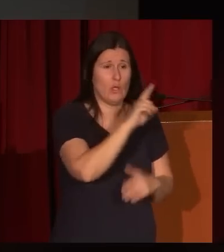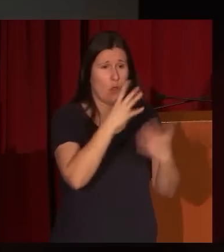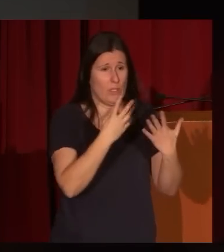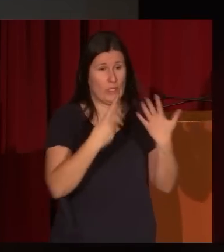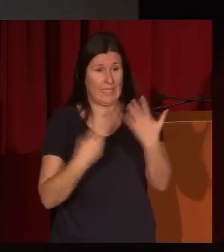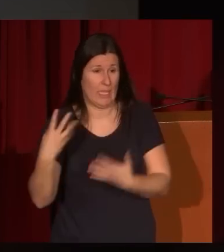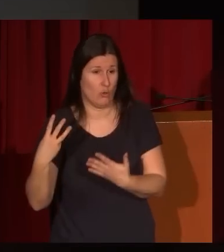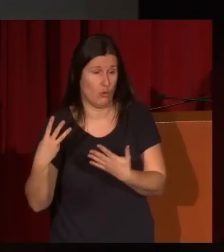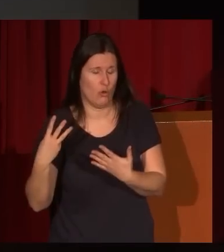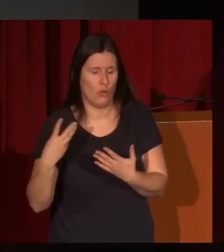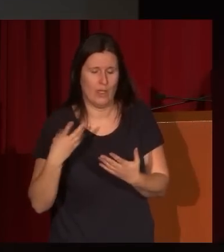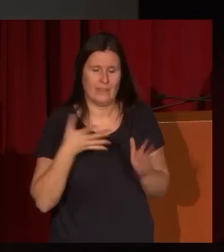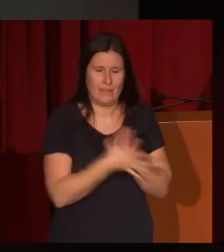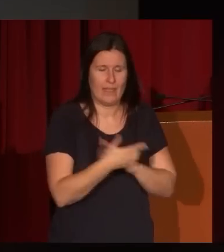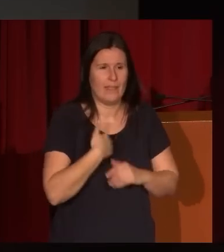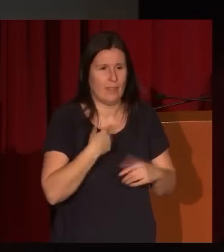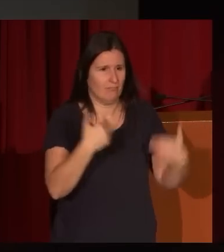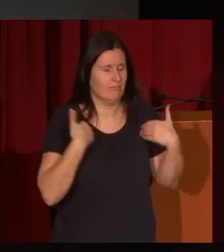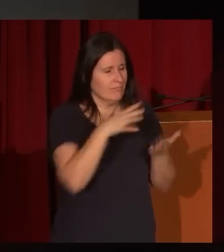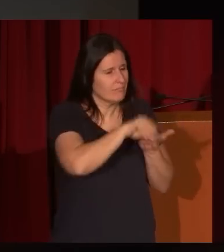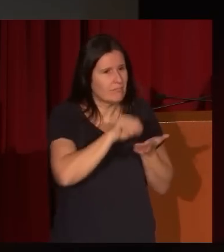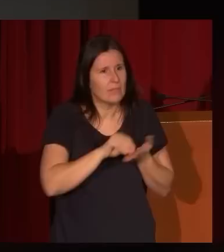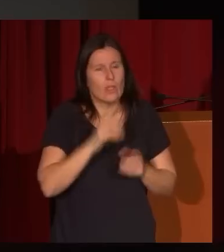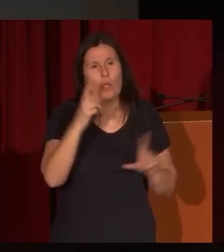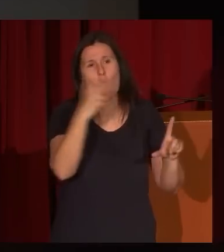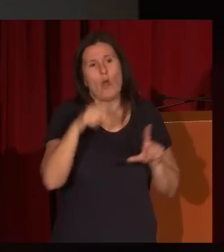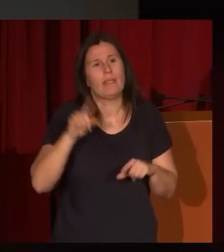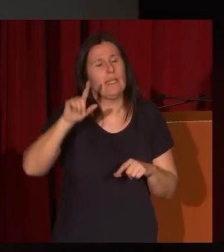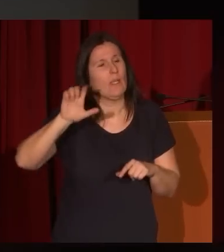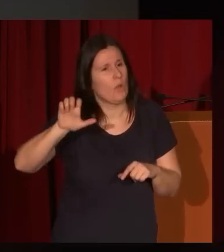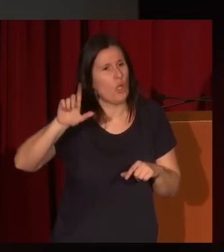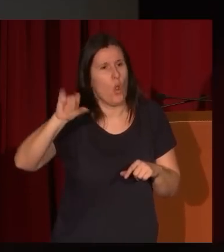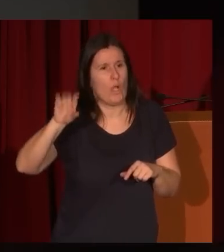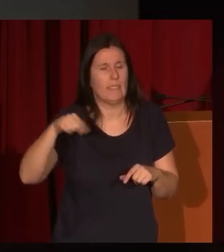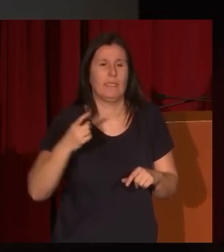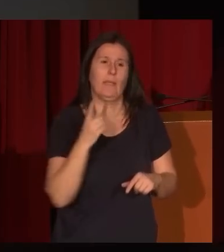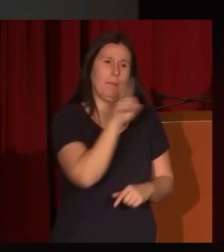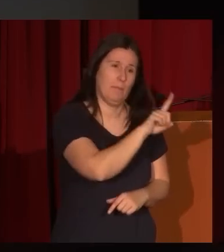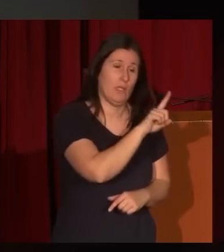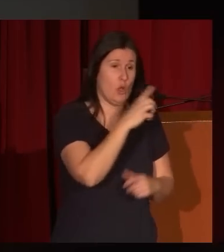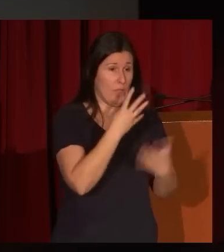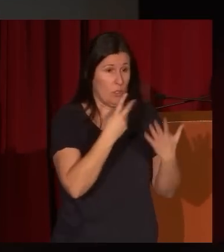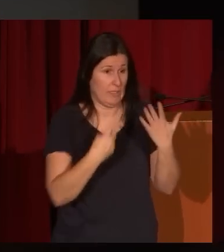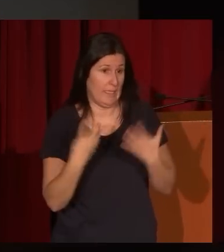se dedica a coleccionar obras de Eugenio Lucas, muchas obras de Eugenio Lucas, y en 1968